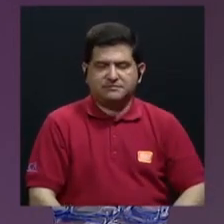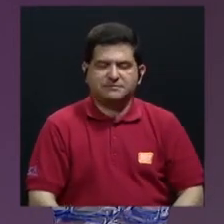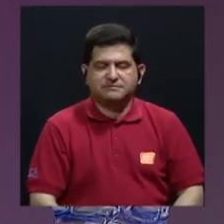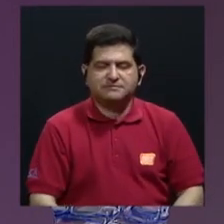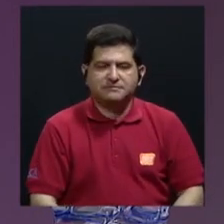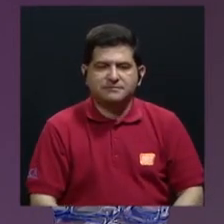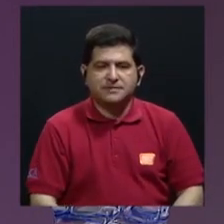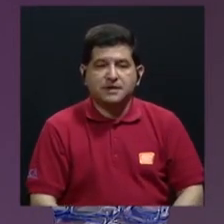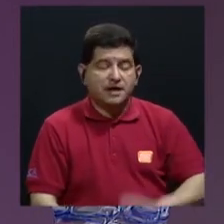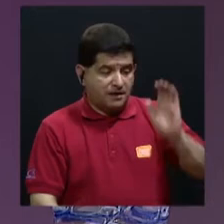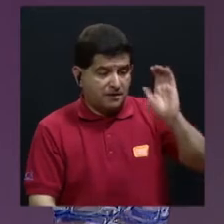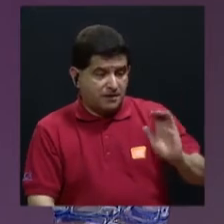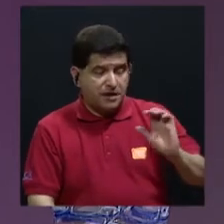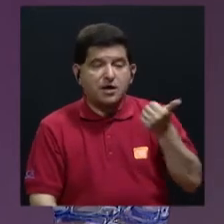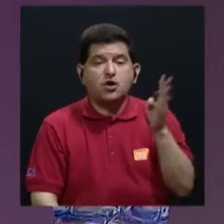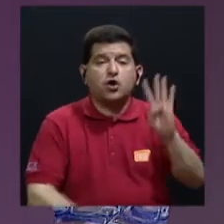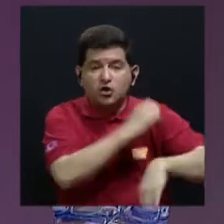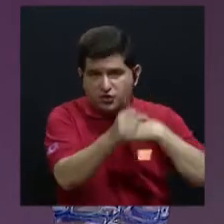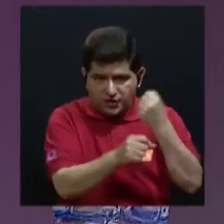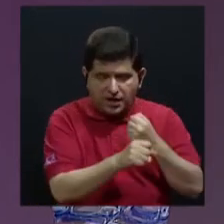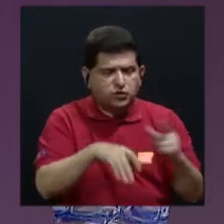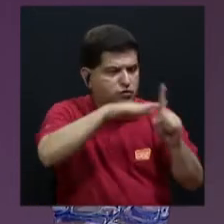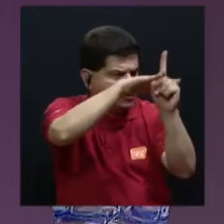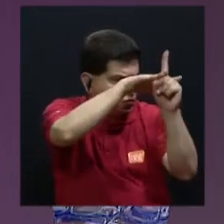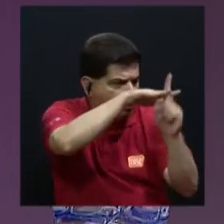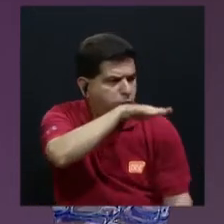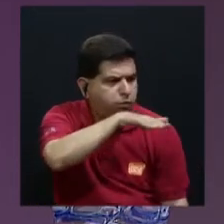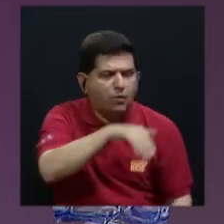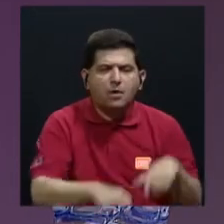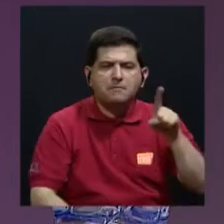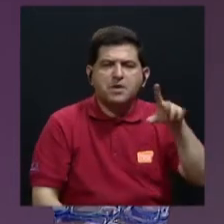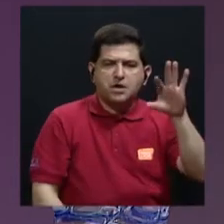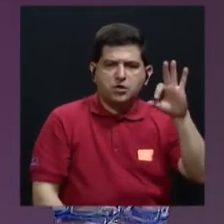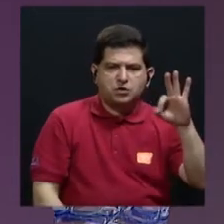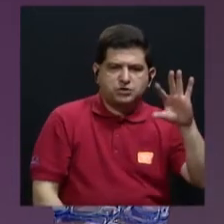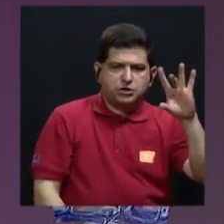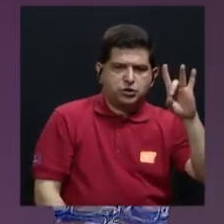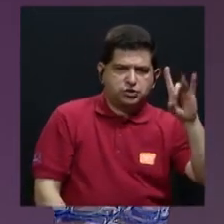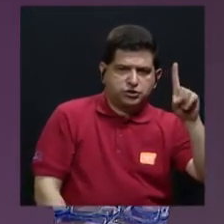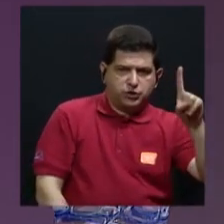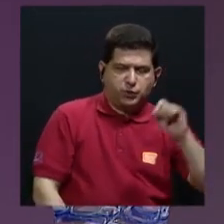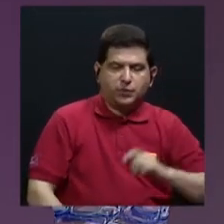un niño de 14 años desaparecido en 1981,